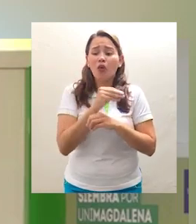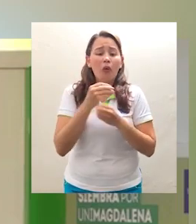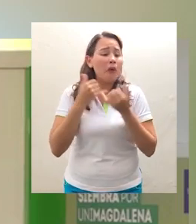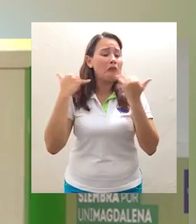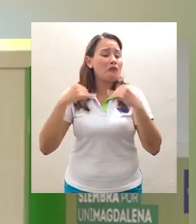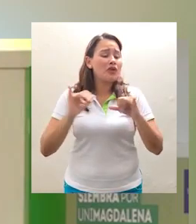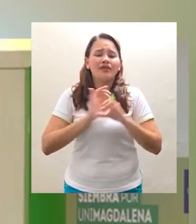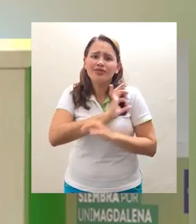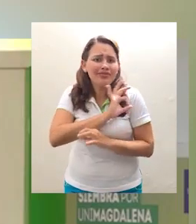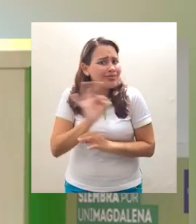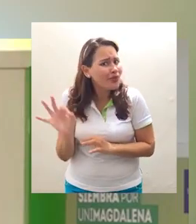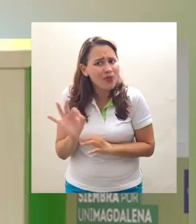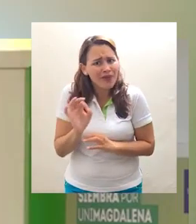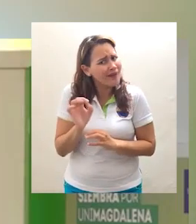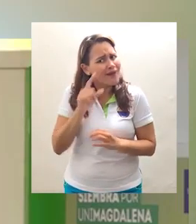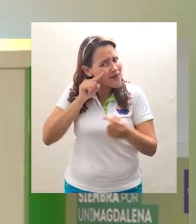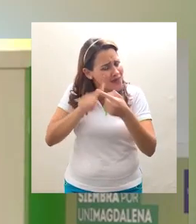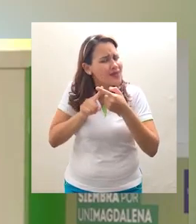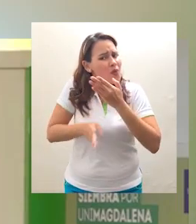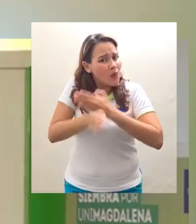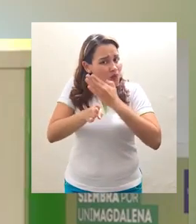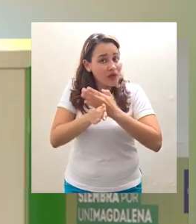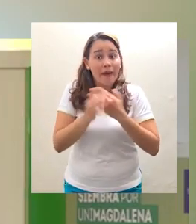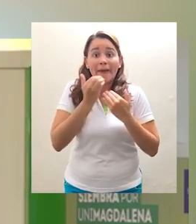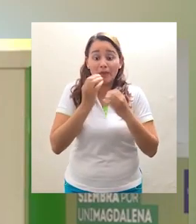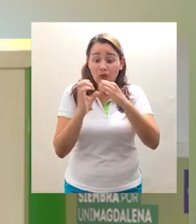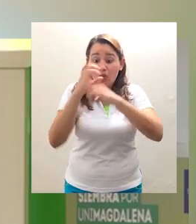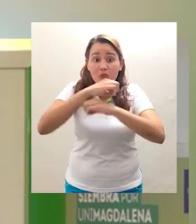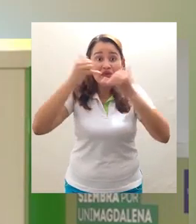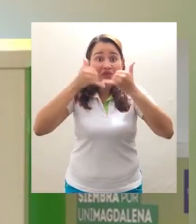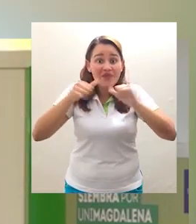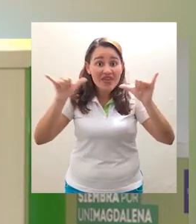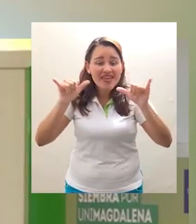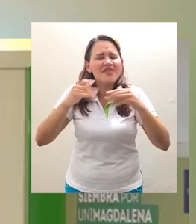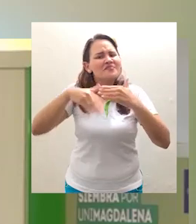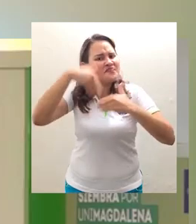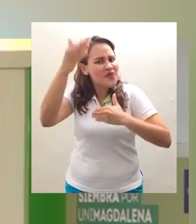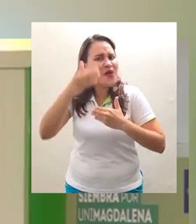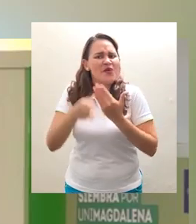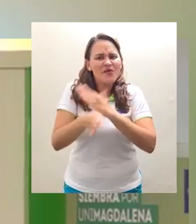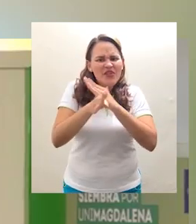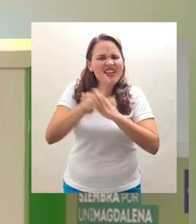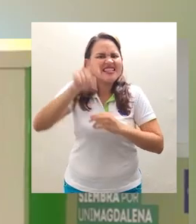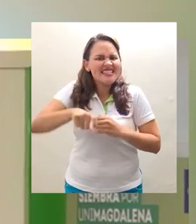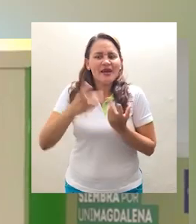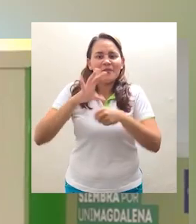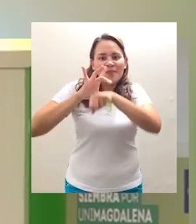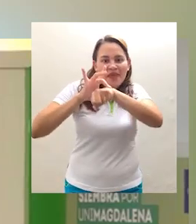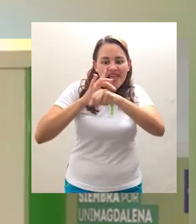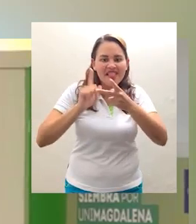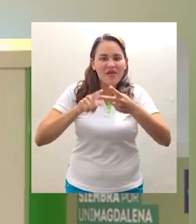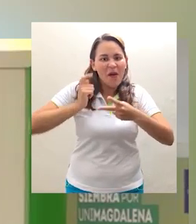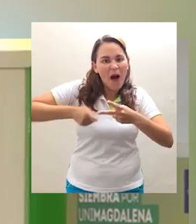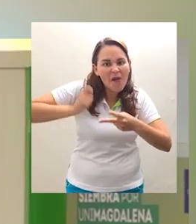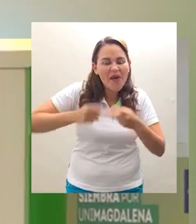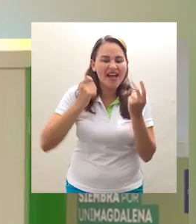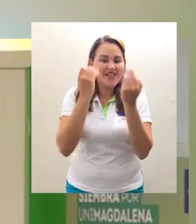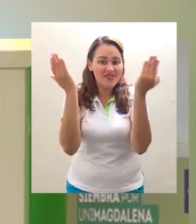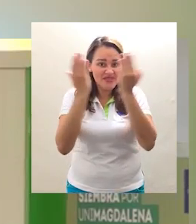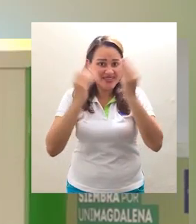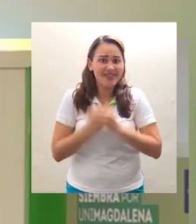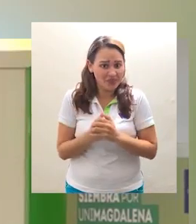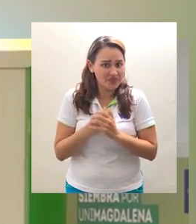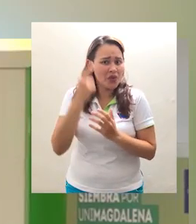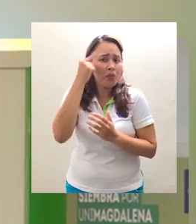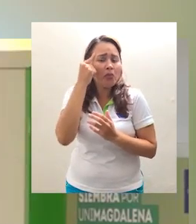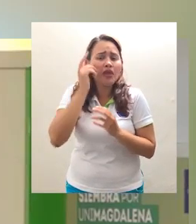Porque cuando termine el COVID, vamos a seguir necesitando médicos, ingenieros, abogados, antropólogos, organizadores de cine. Porque no